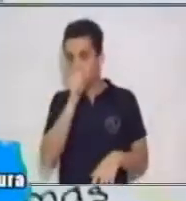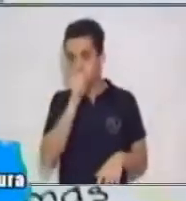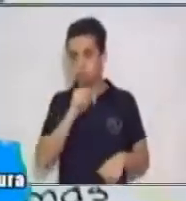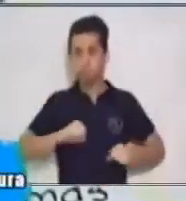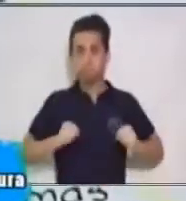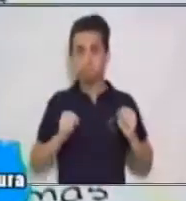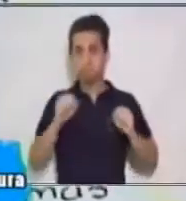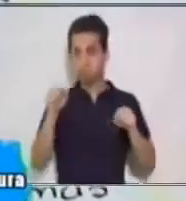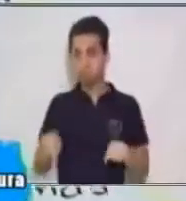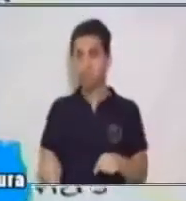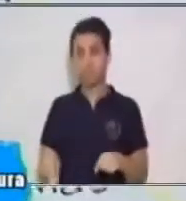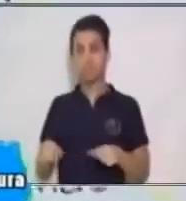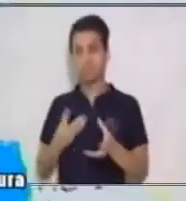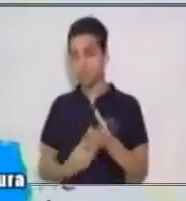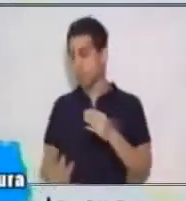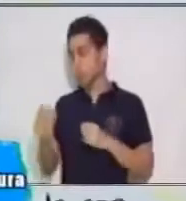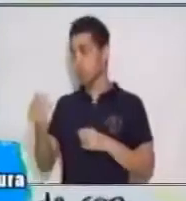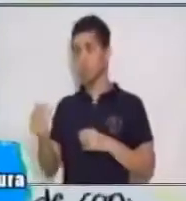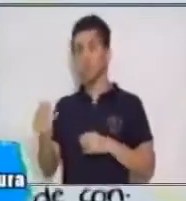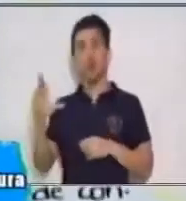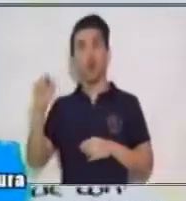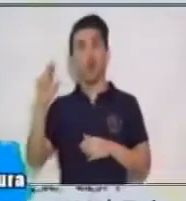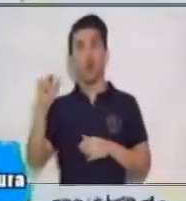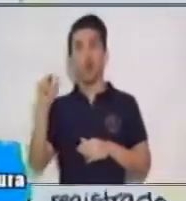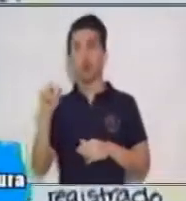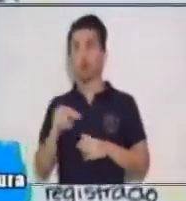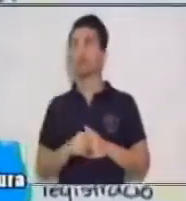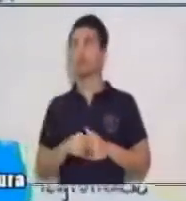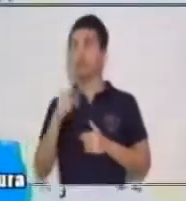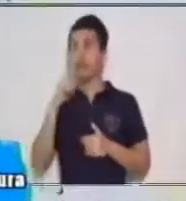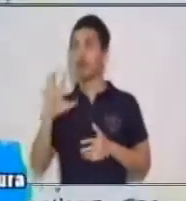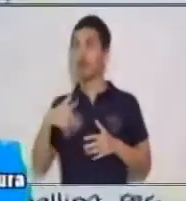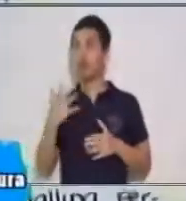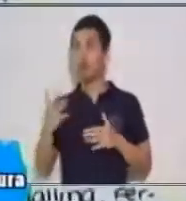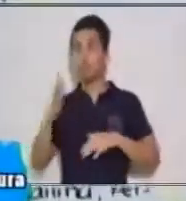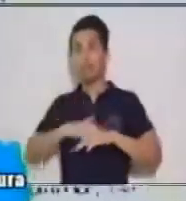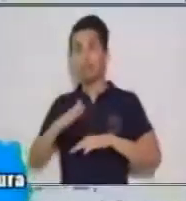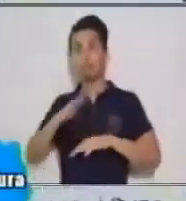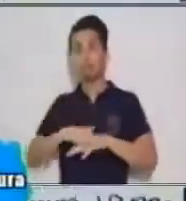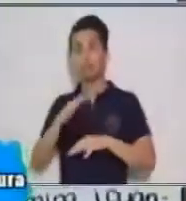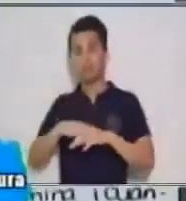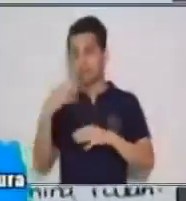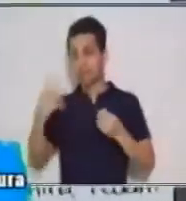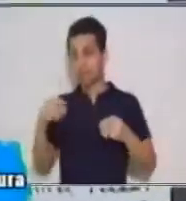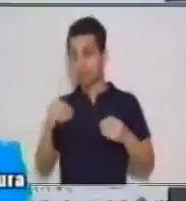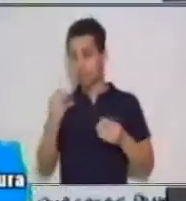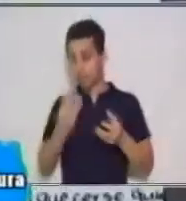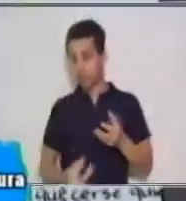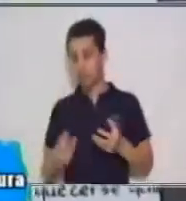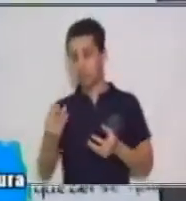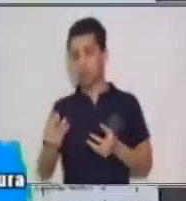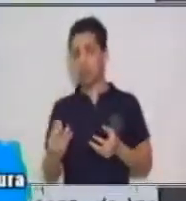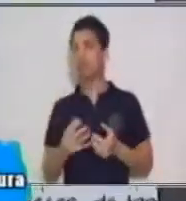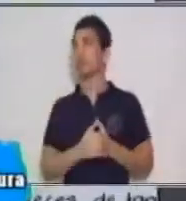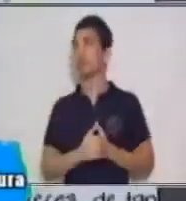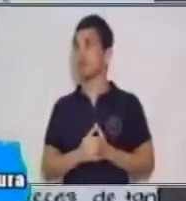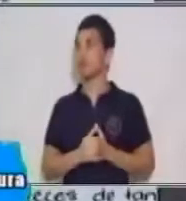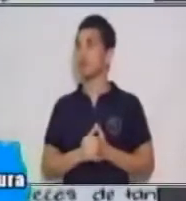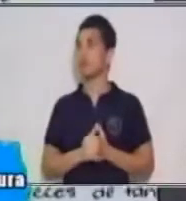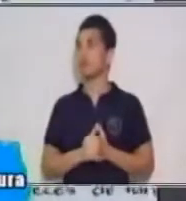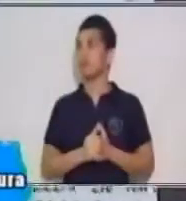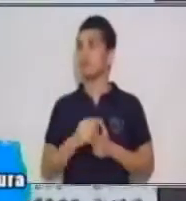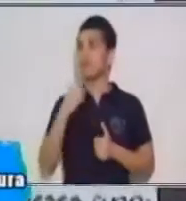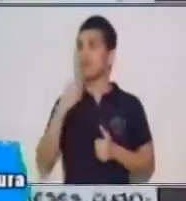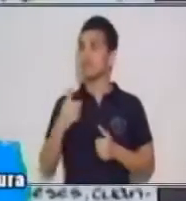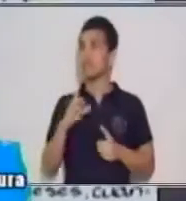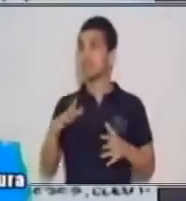el tesoro. y hallar en menos tiempo más tesoro, abriendo el vientre descontado, pero